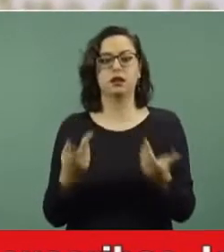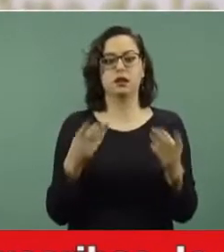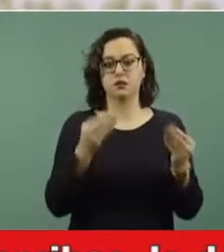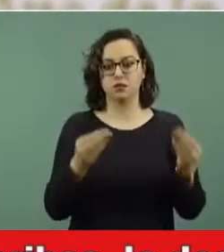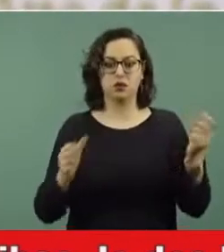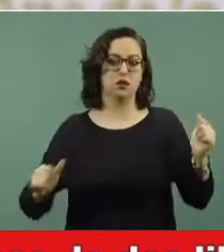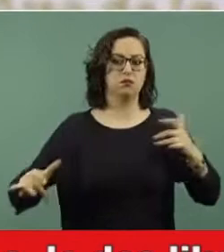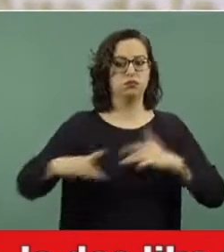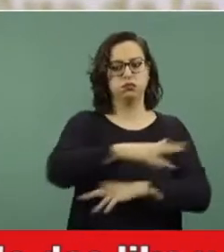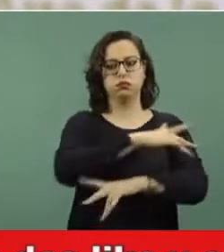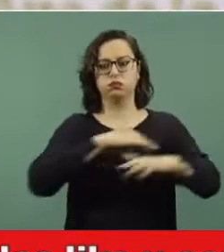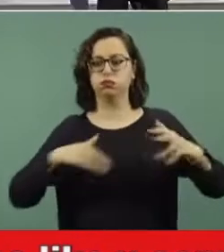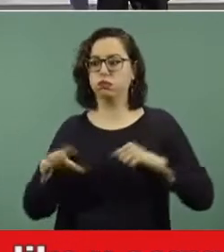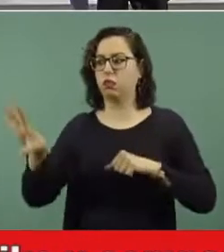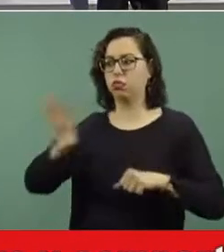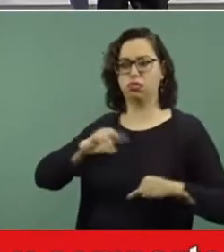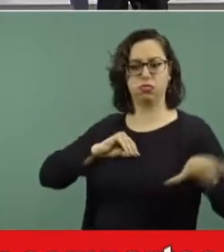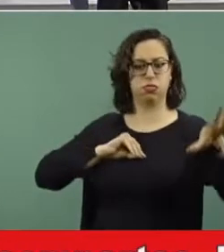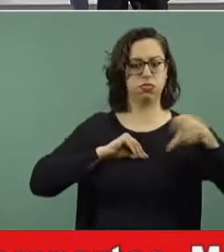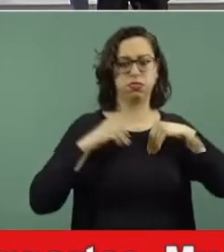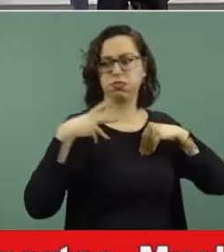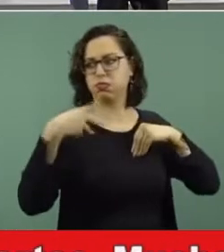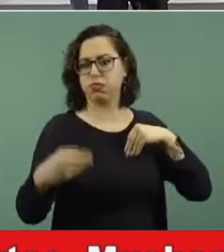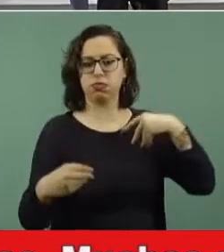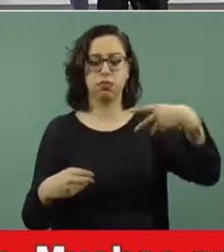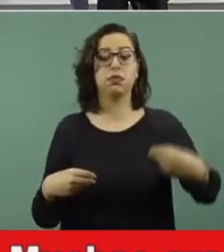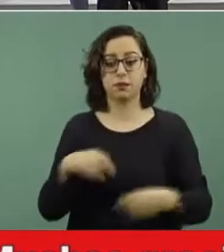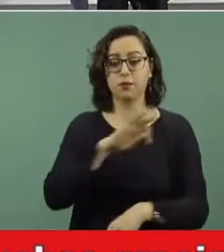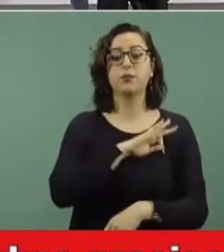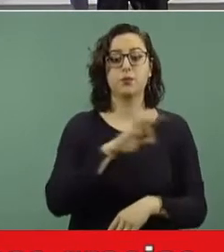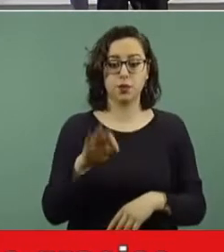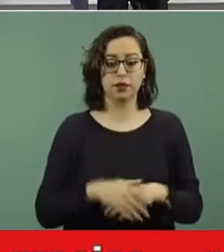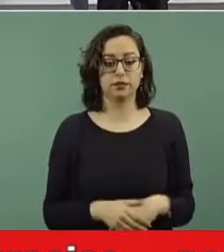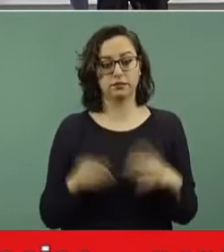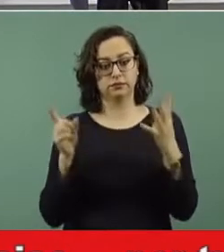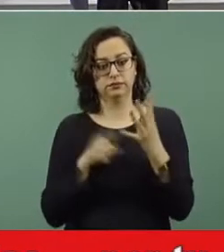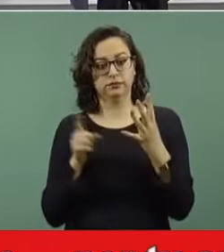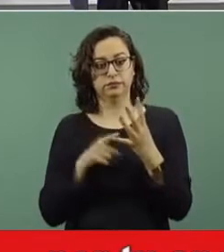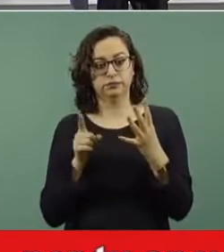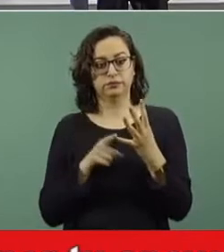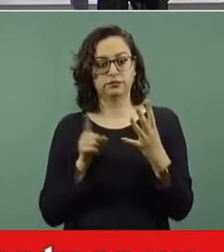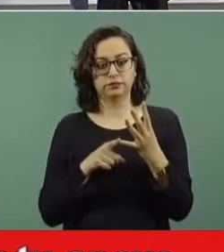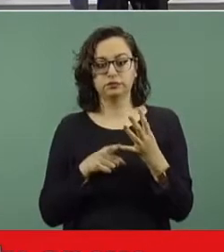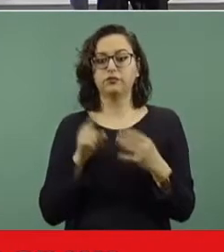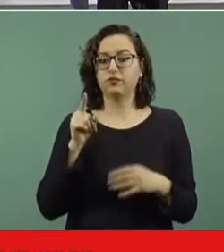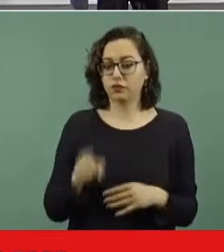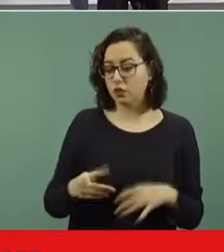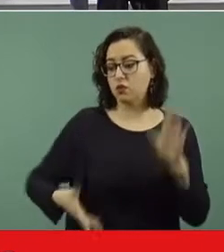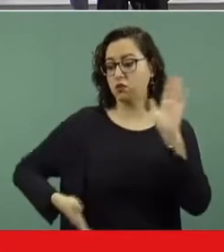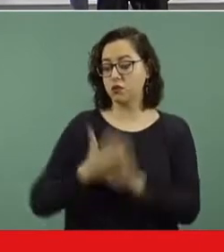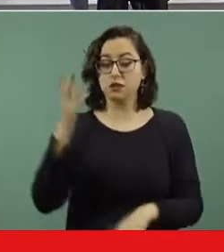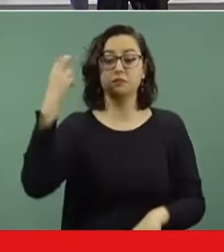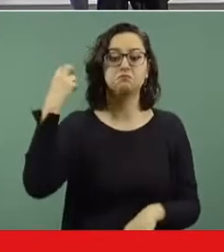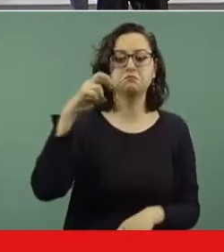propensos a que alguien nos pueda contagiar. La tercera, si sales en grupos, si sales, hazlo en grupos máximo